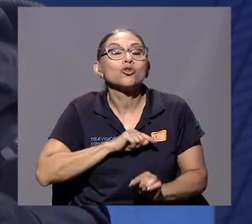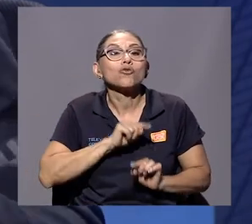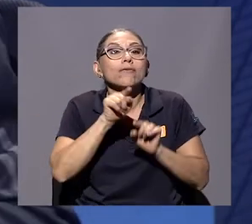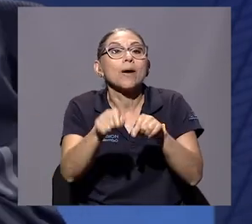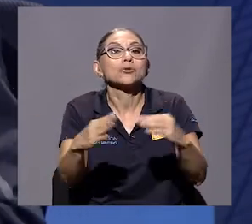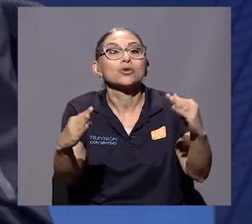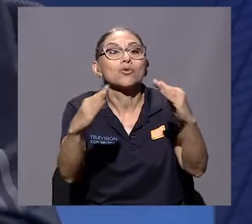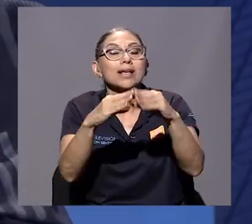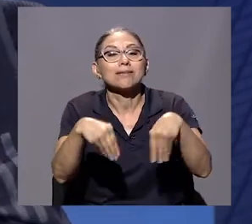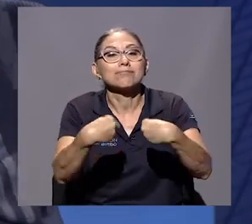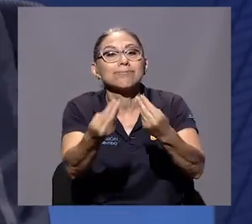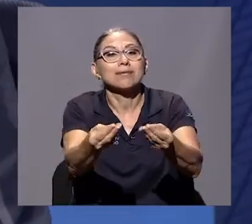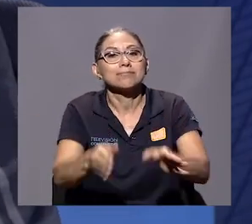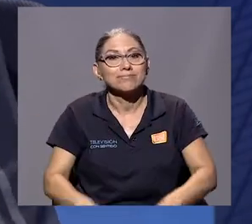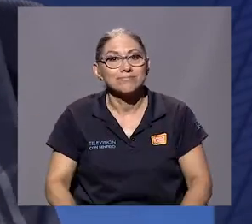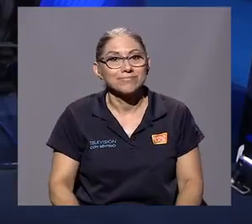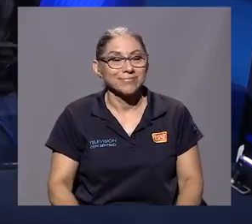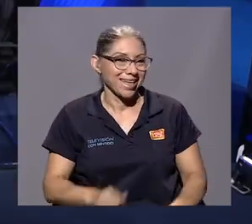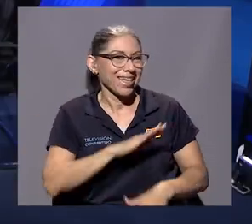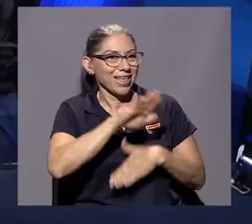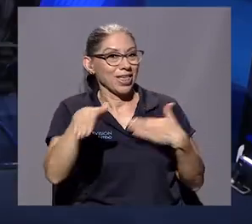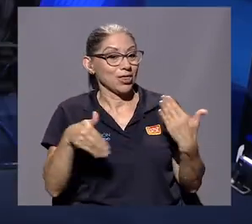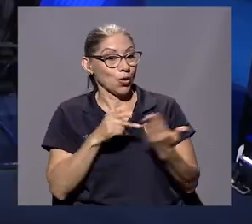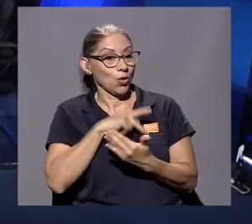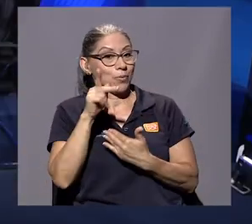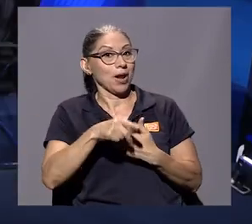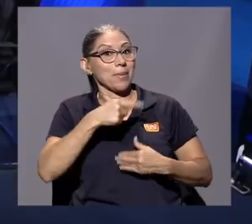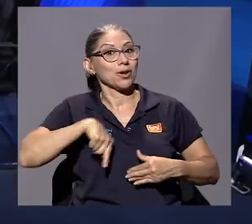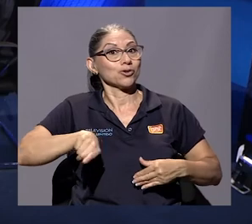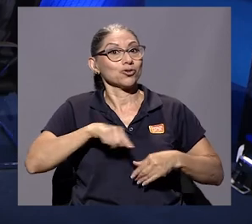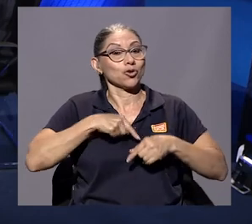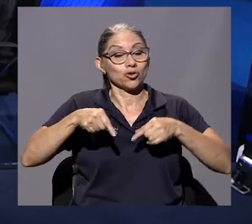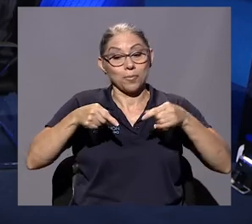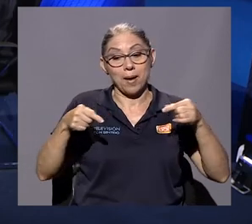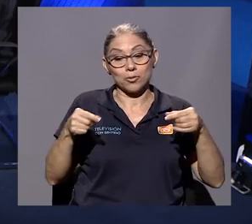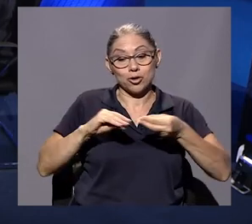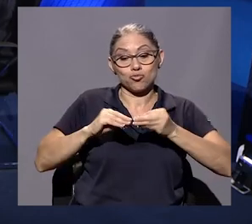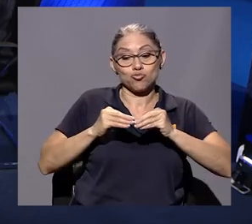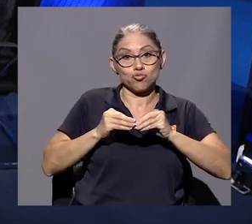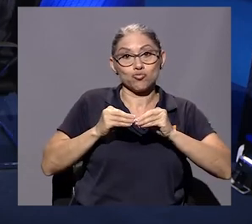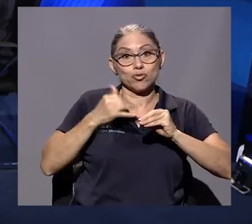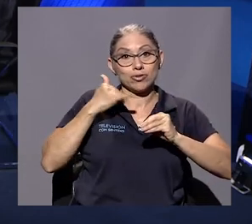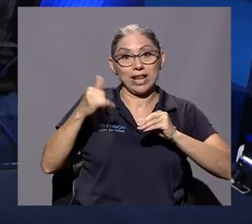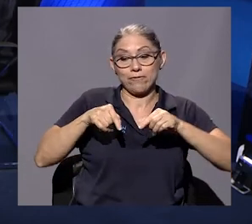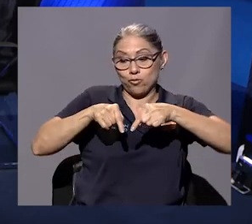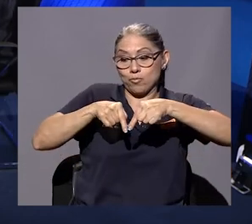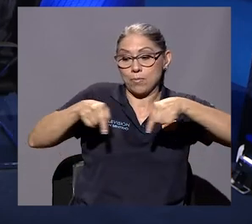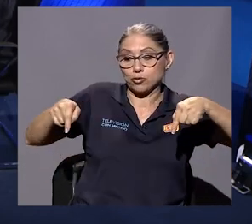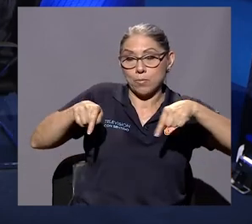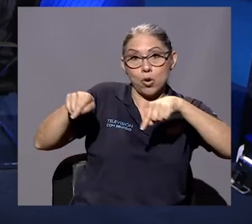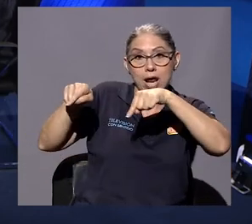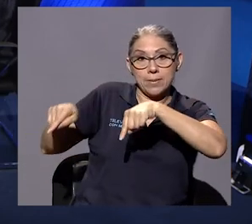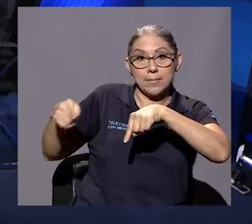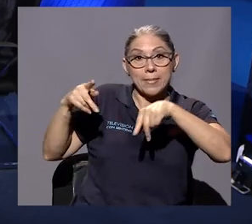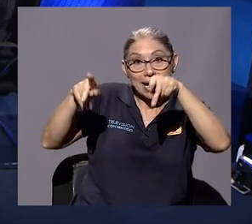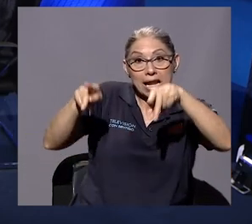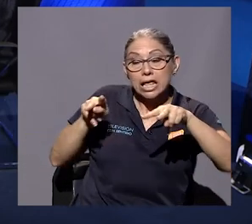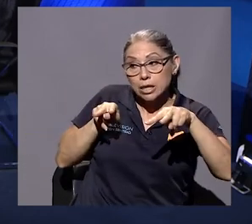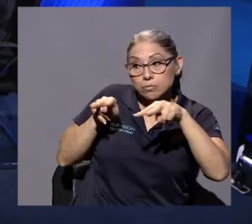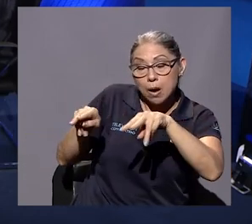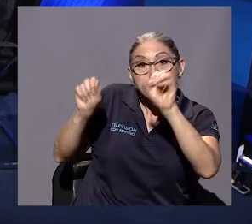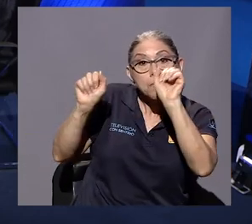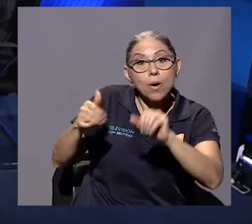llevamos a la casa, o se lo hacemos llegar. Muy bien, durante todo el programa, entonces vamos a tener el enlace, para que la gente le pueda... Perfecto, perfecto. ...pueda